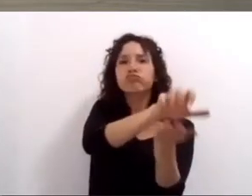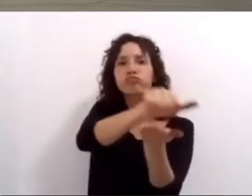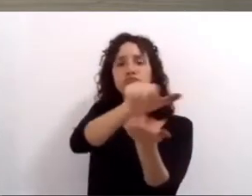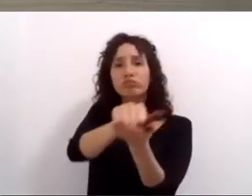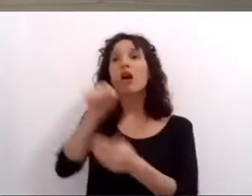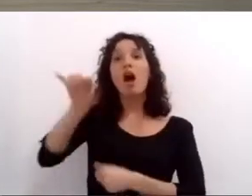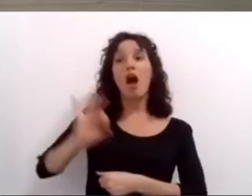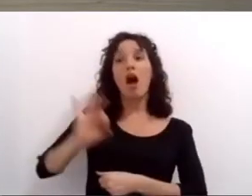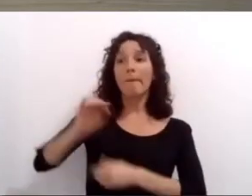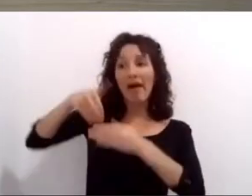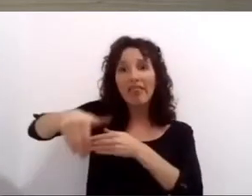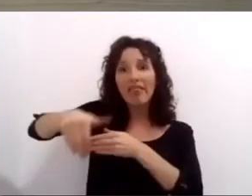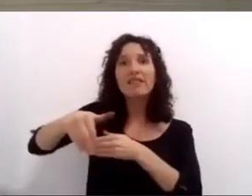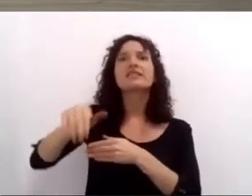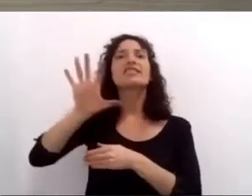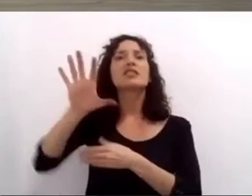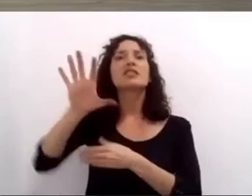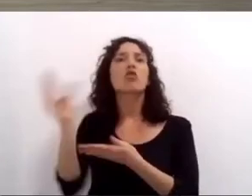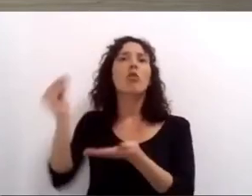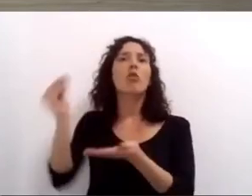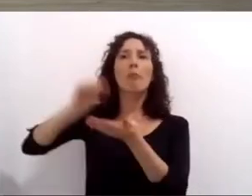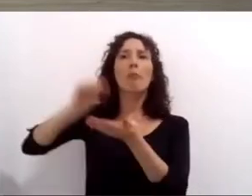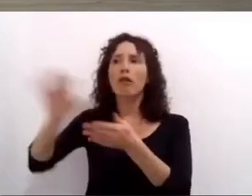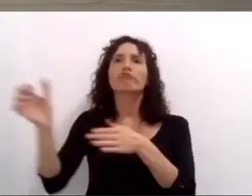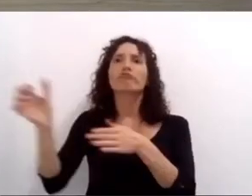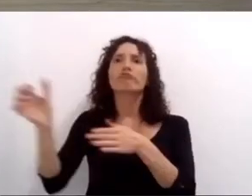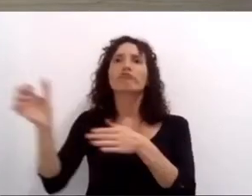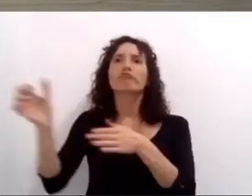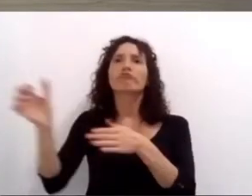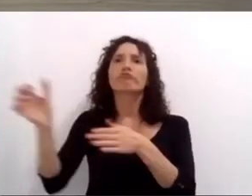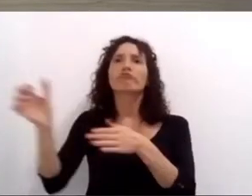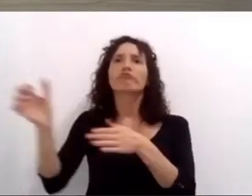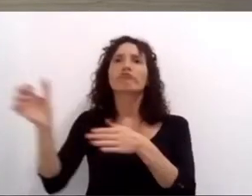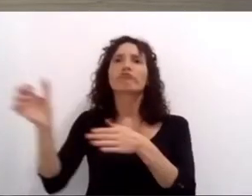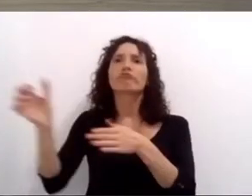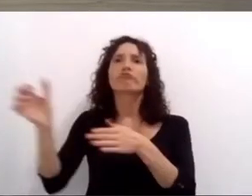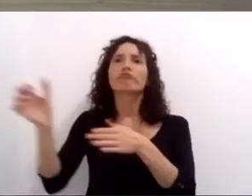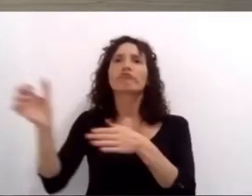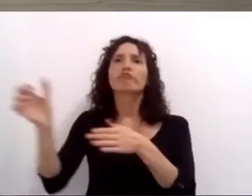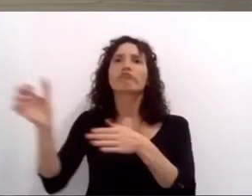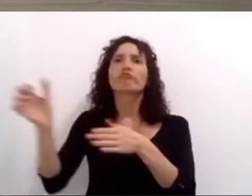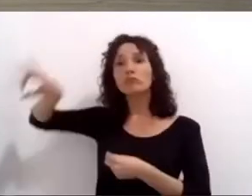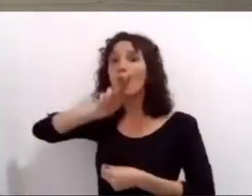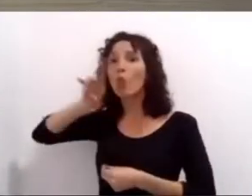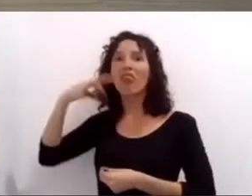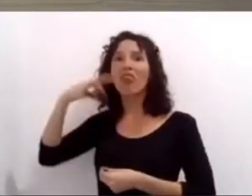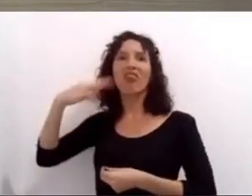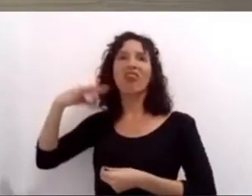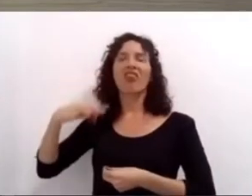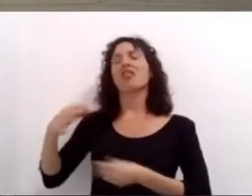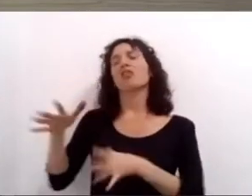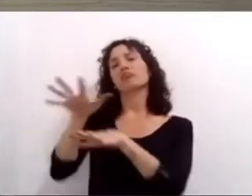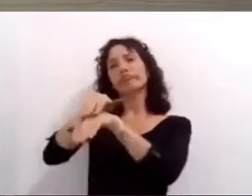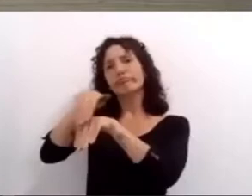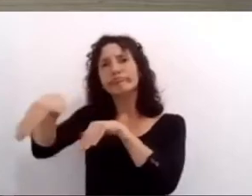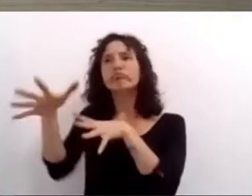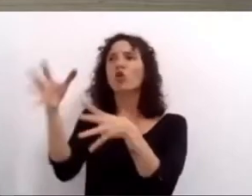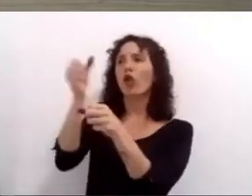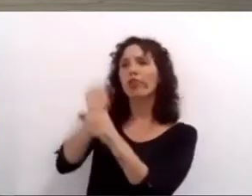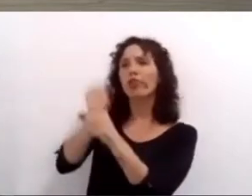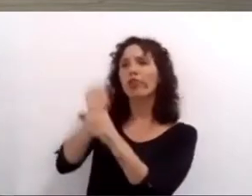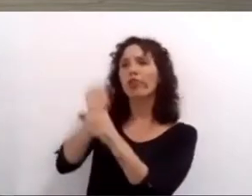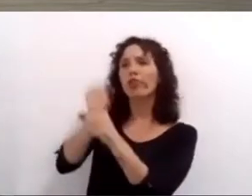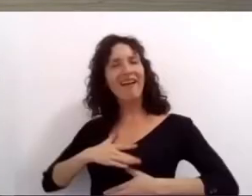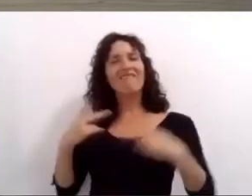agregar algo más queremos que en Rosario las mujeres viajen seguras y libres de acoso en el transporte público por eso avanzaremos en un plan de